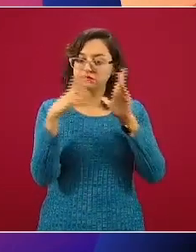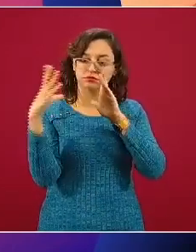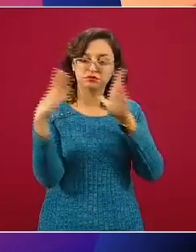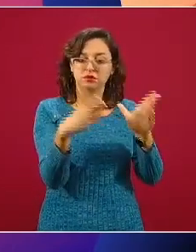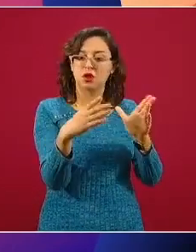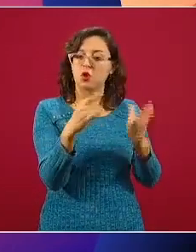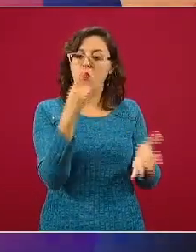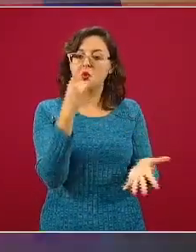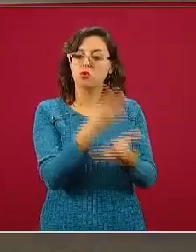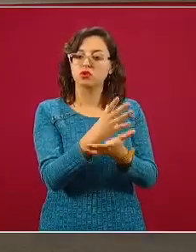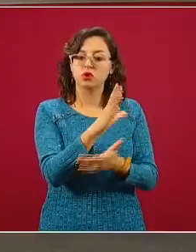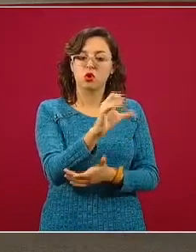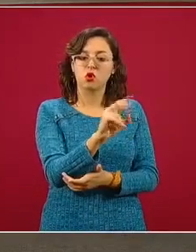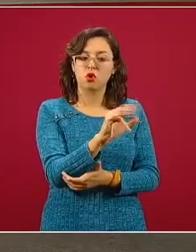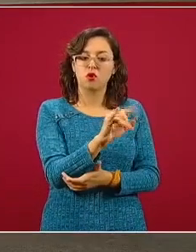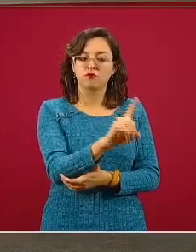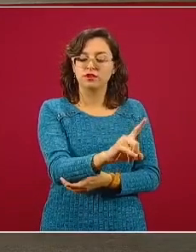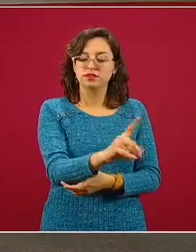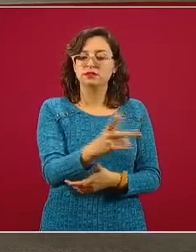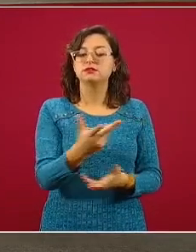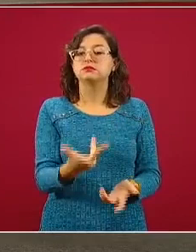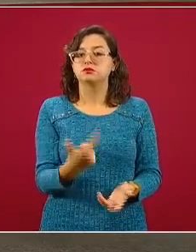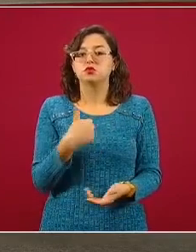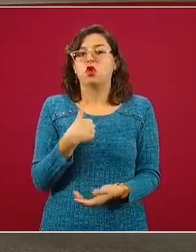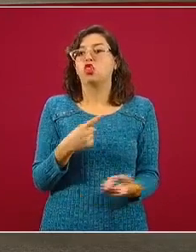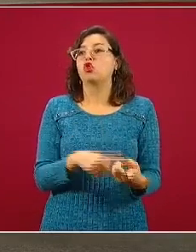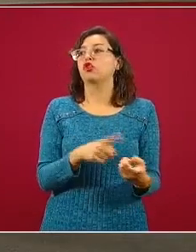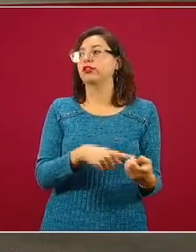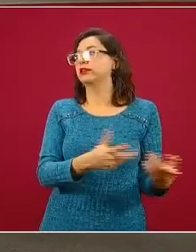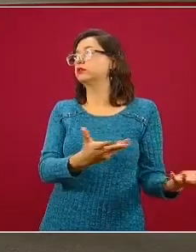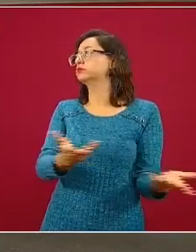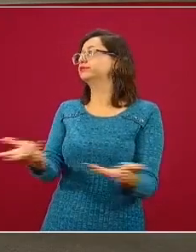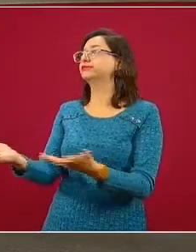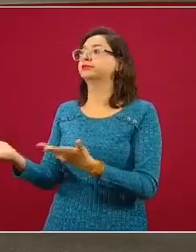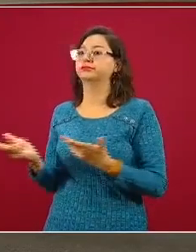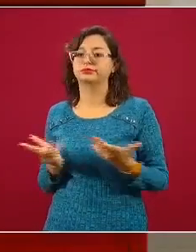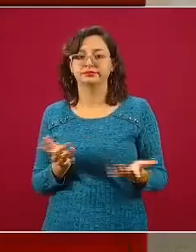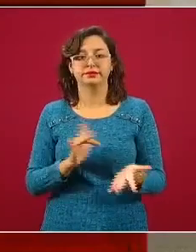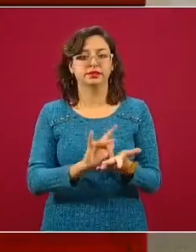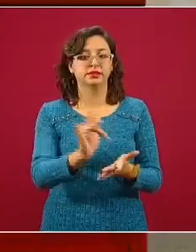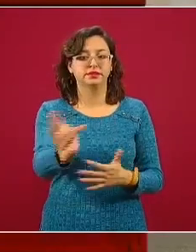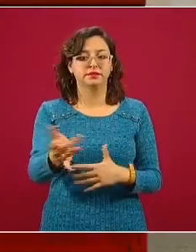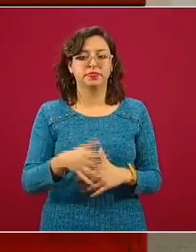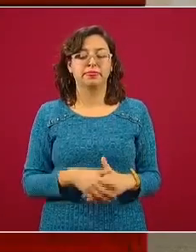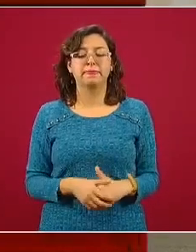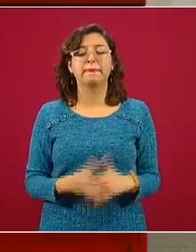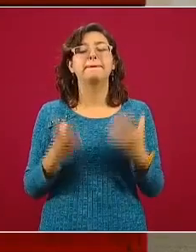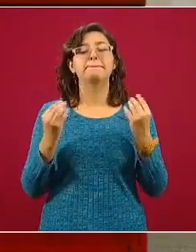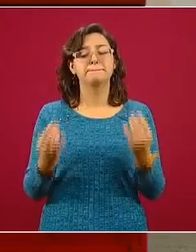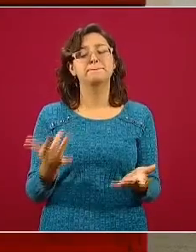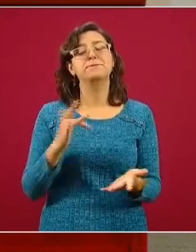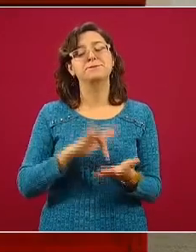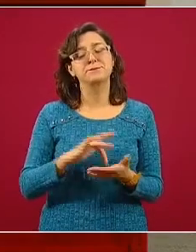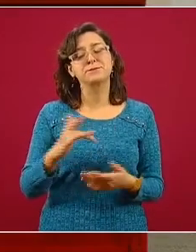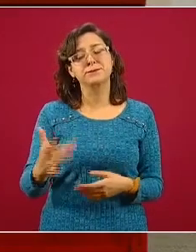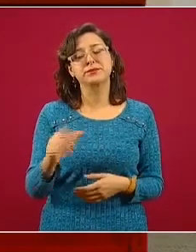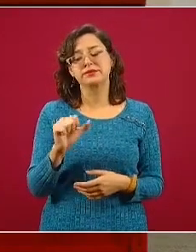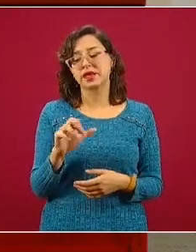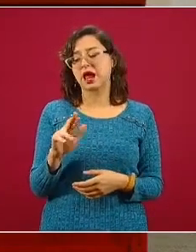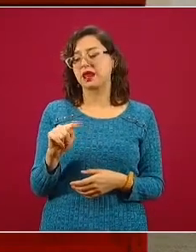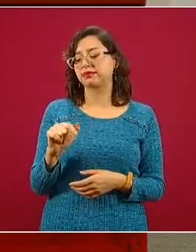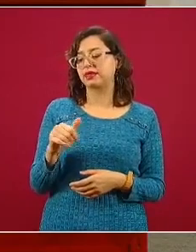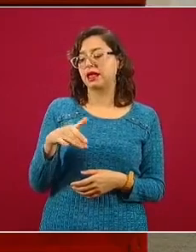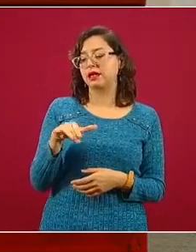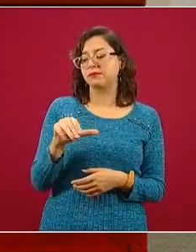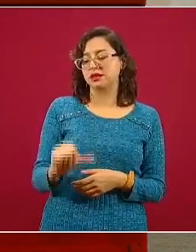como hospital COVID. Gracias. Muchas gracias, señora Artemia Reyes. Esta pregunta